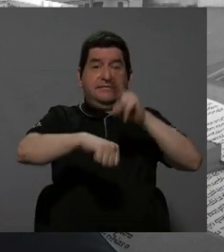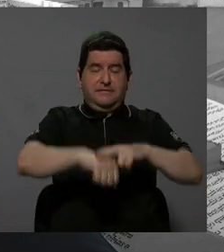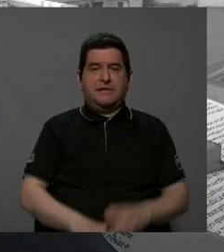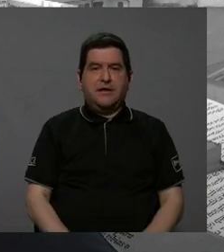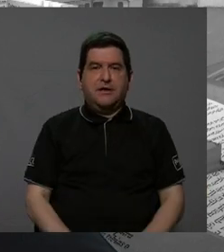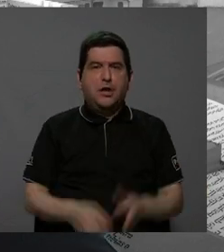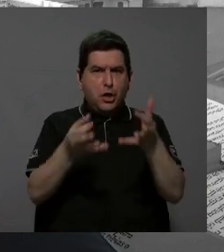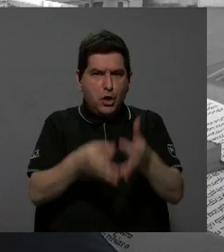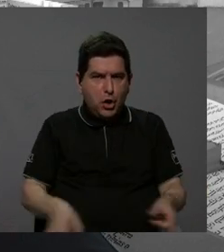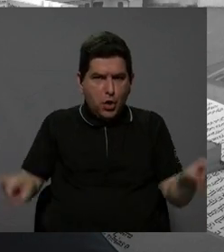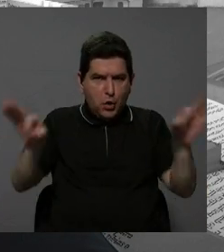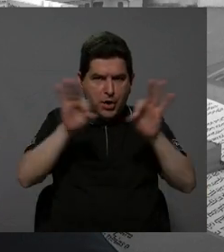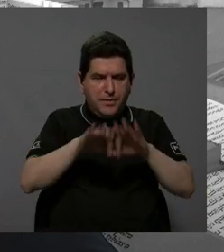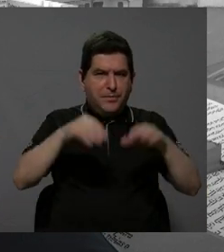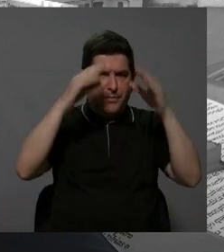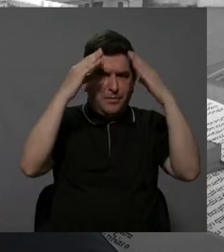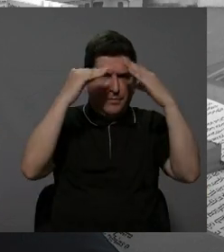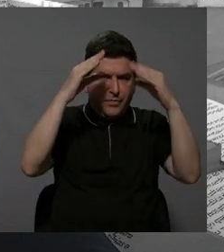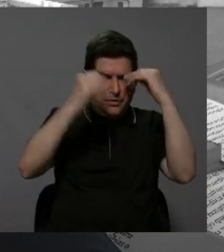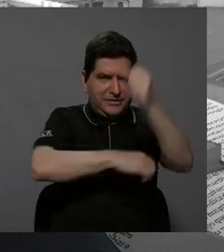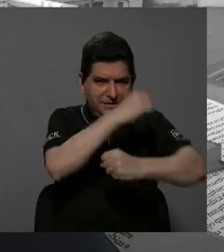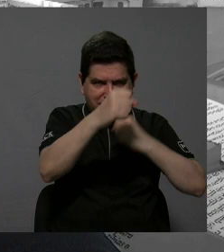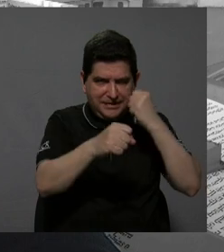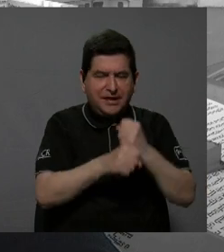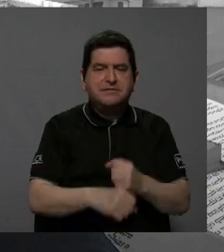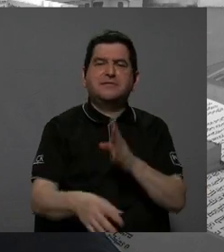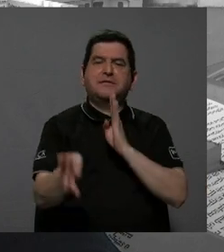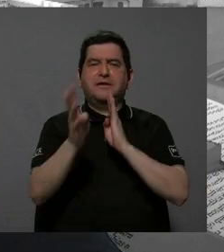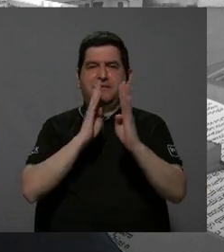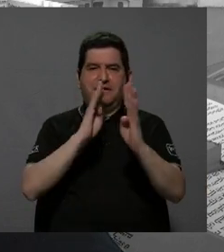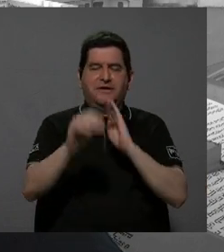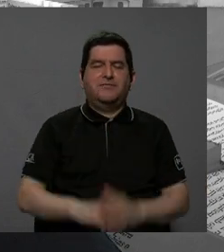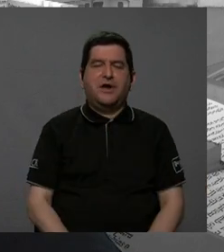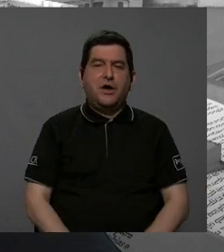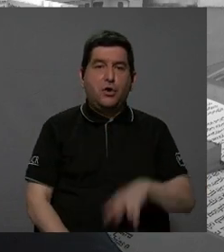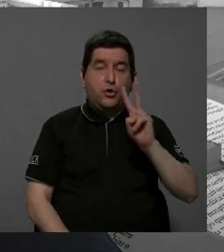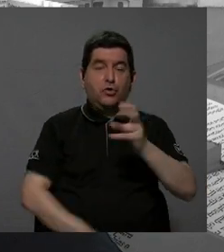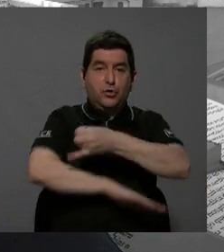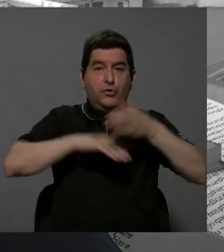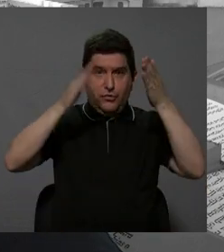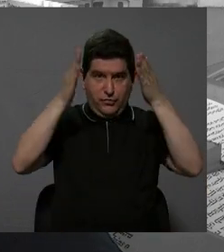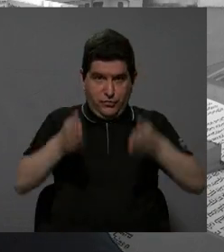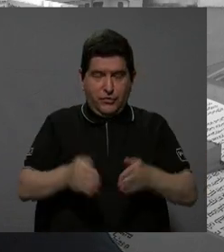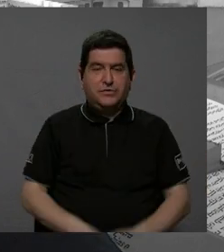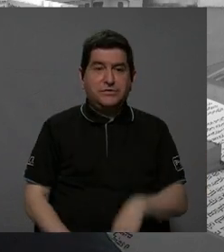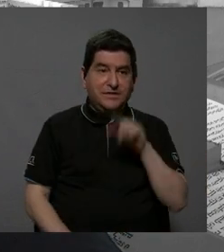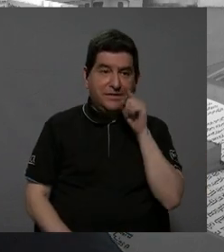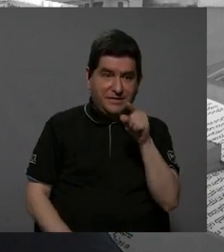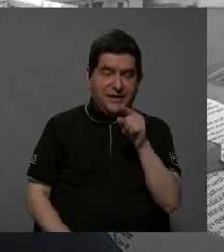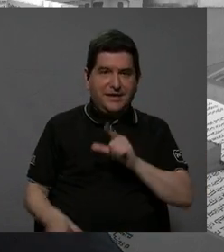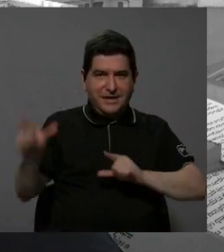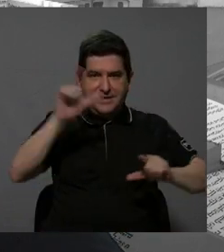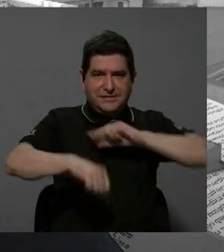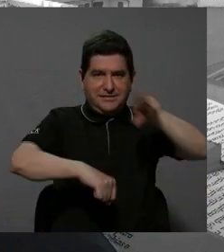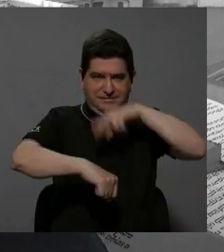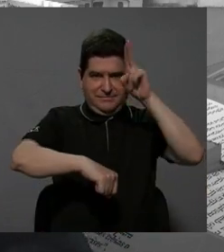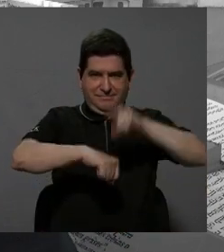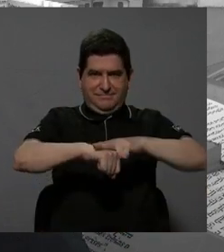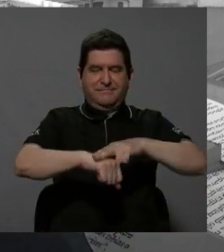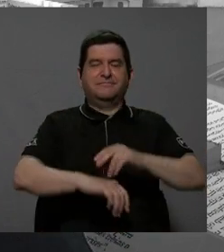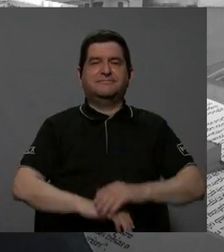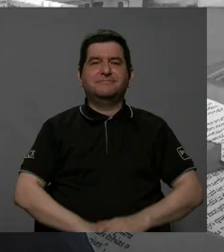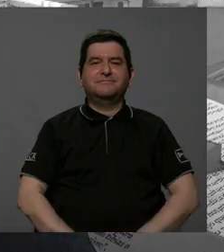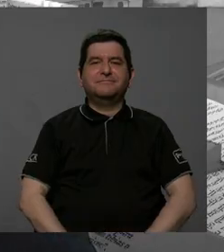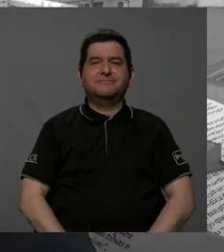Lo que importa de este informe anual lo conversaremos con dos ingenieros de este Laboratorio Nacional.